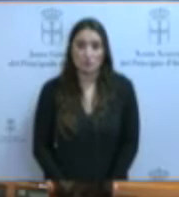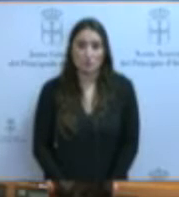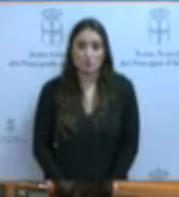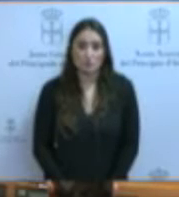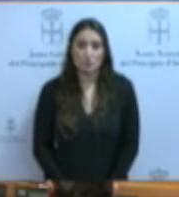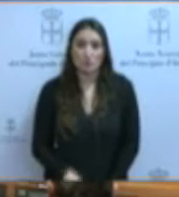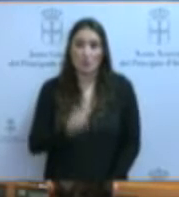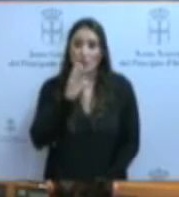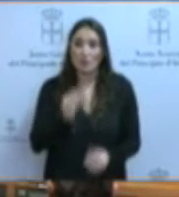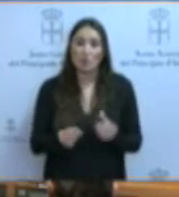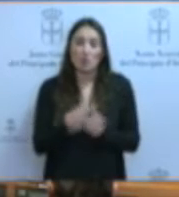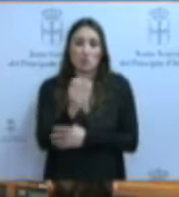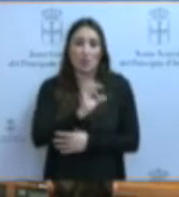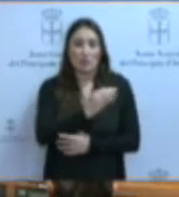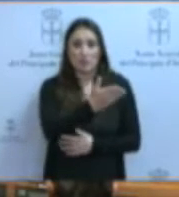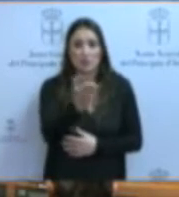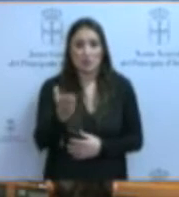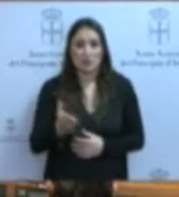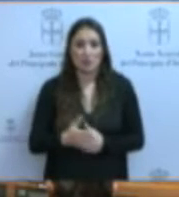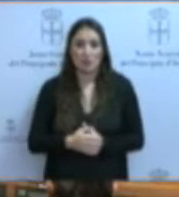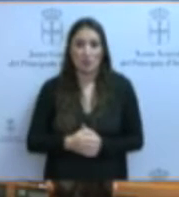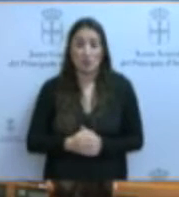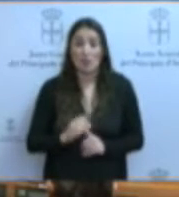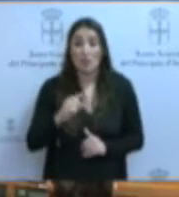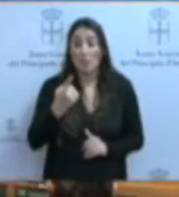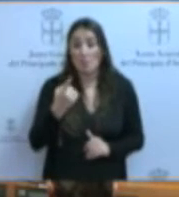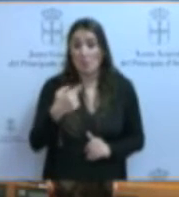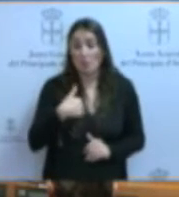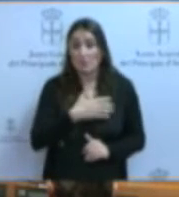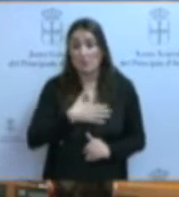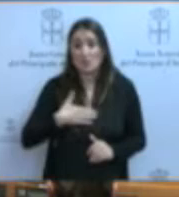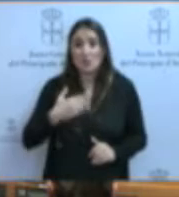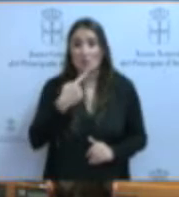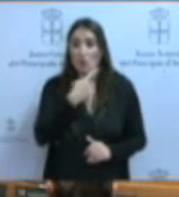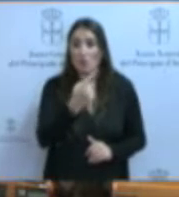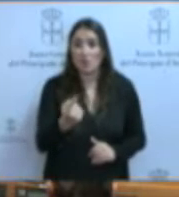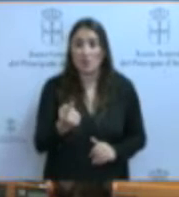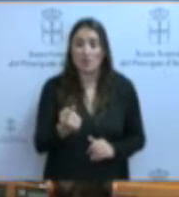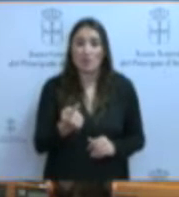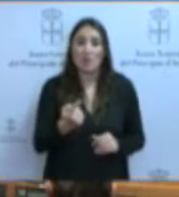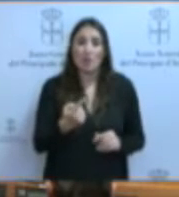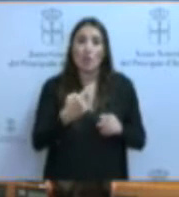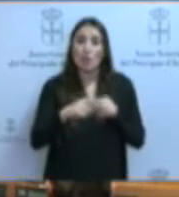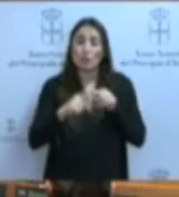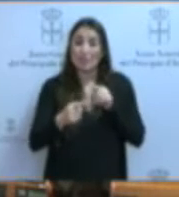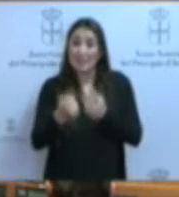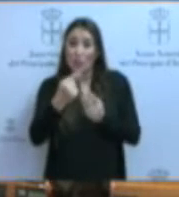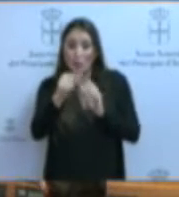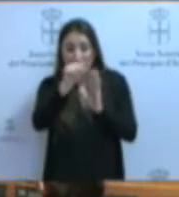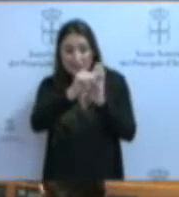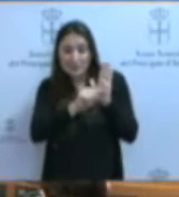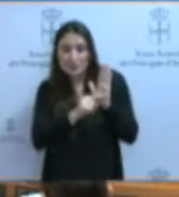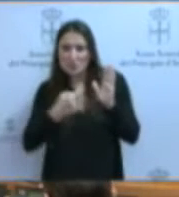Buenos días, señorías. En primer lugar, de decir que, aunque no compartimos algunas de las cuestiones que se presentan en esta